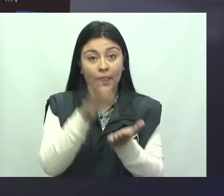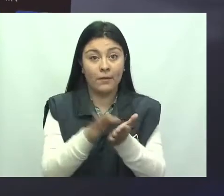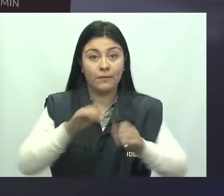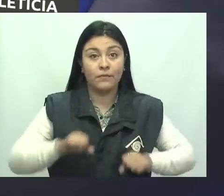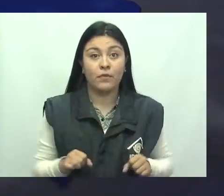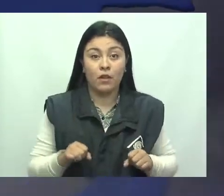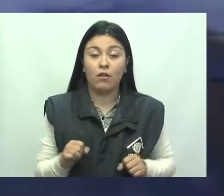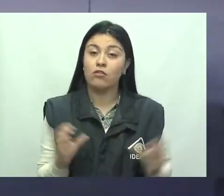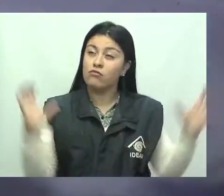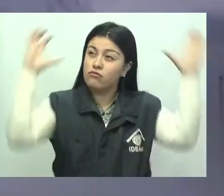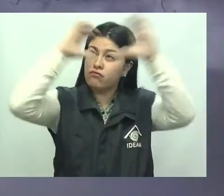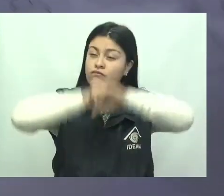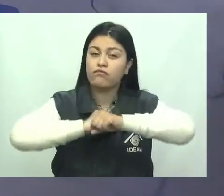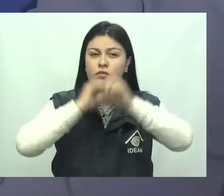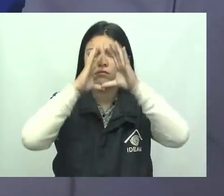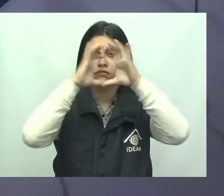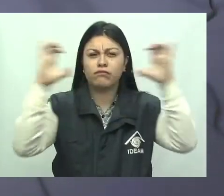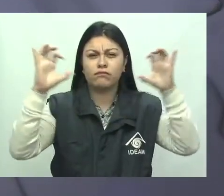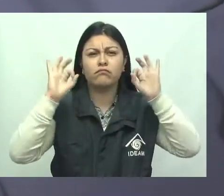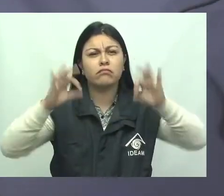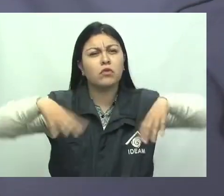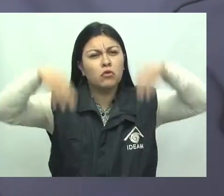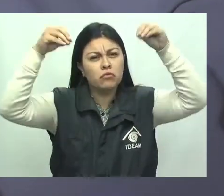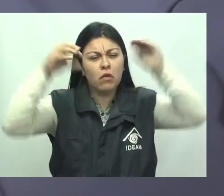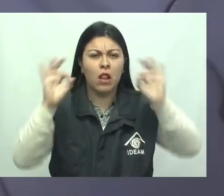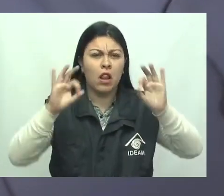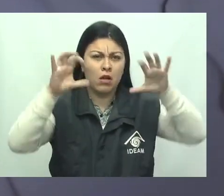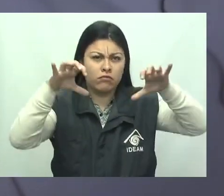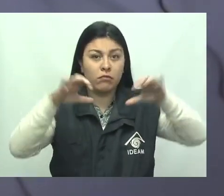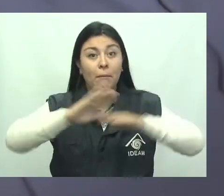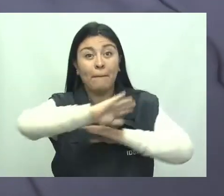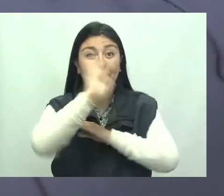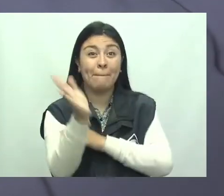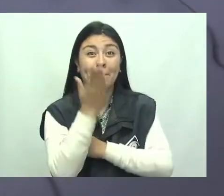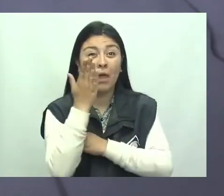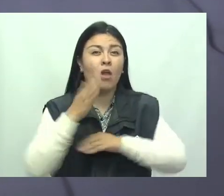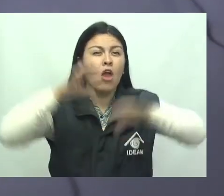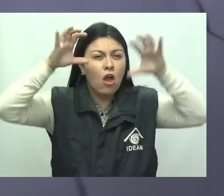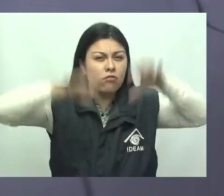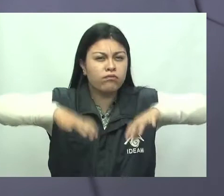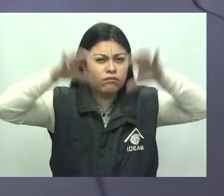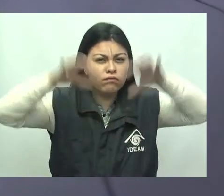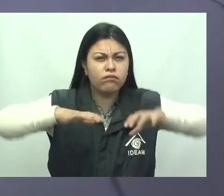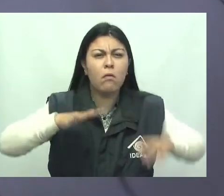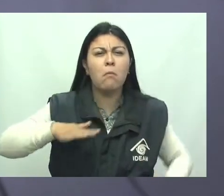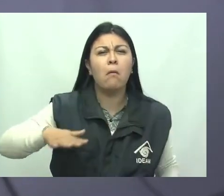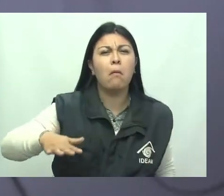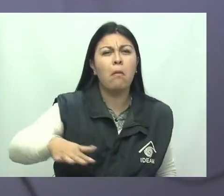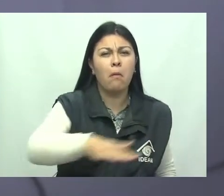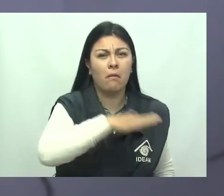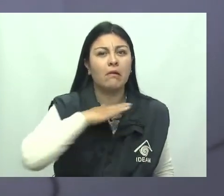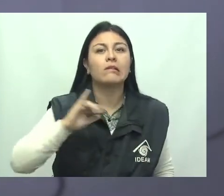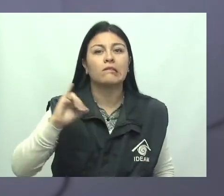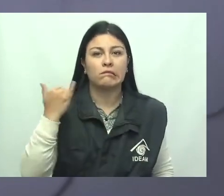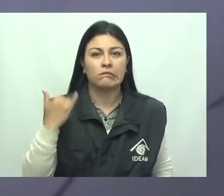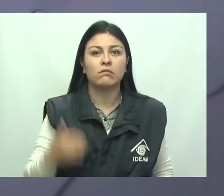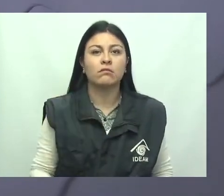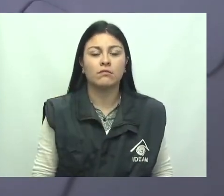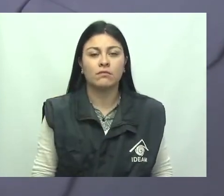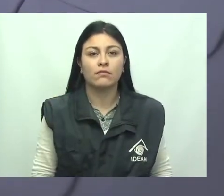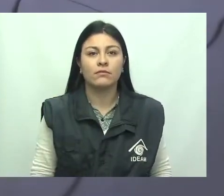En la capital la noche tendrá cielo parcialmente nublado con tiempo seco y para la madrugada se prevén lluvias ligeras en varios sectores.